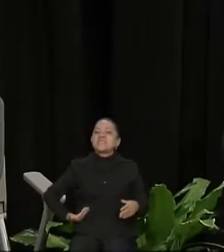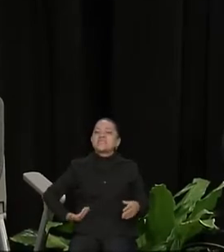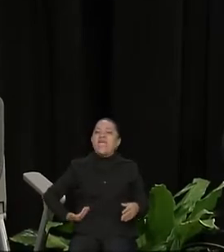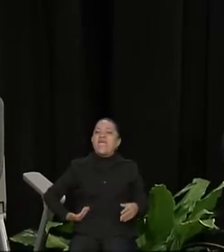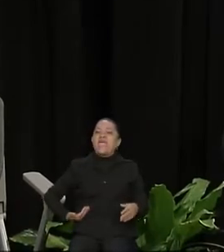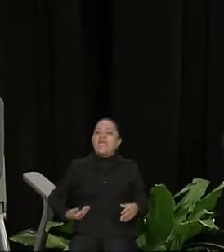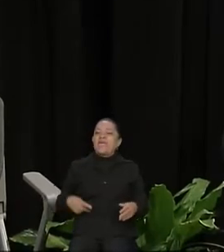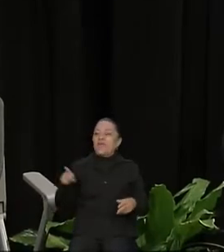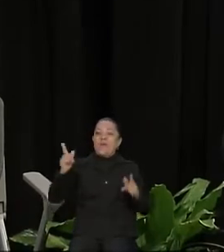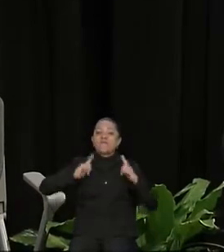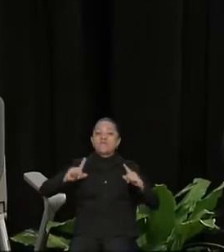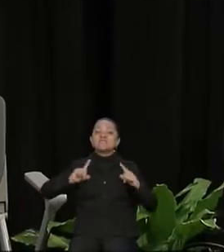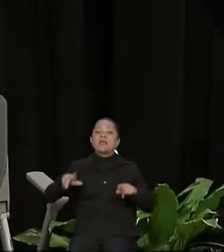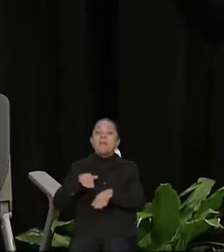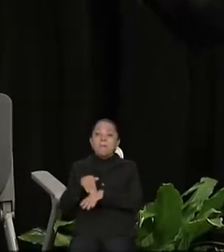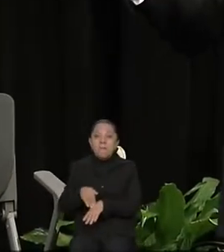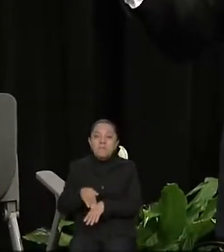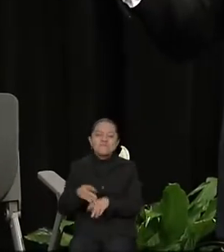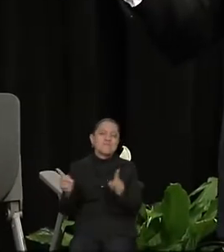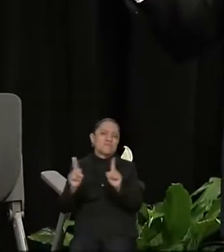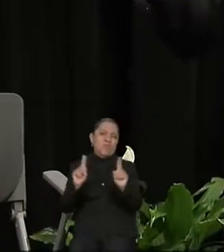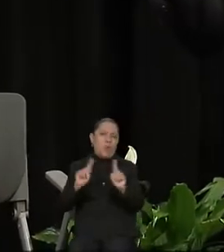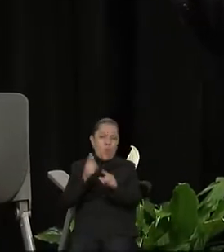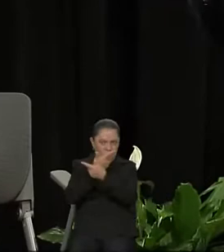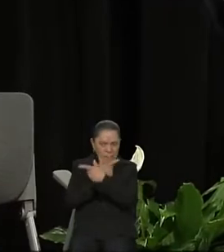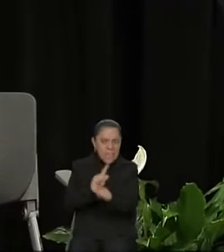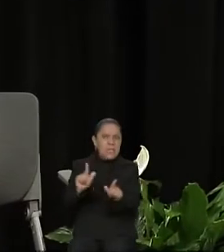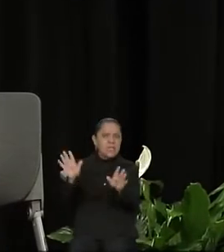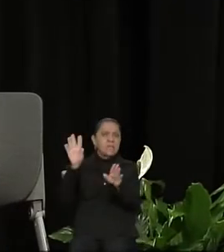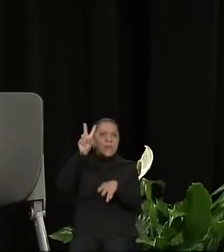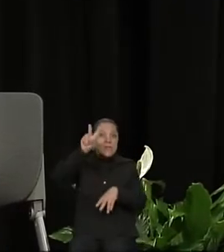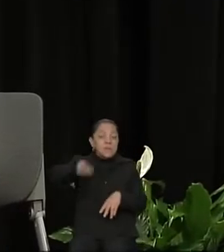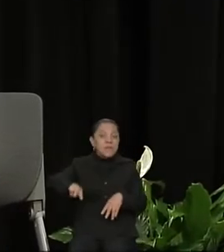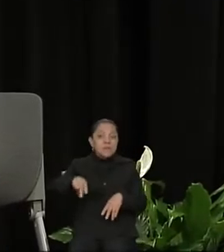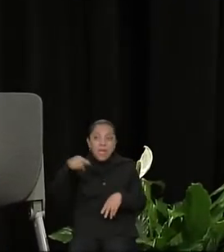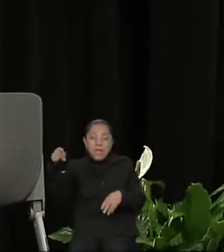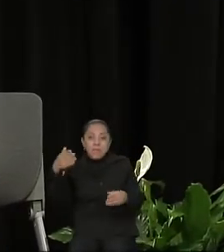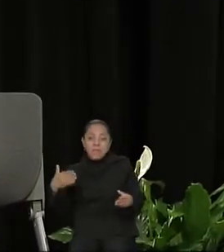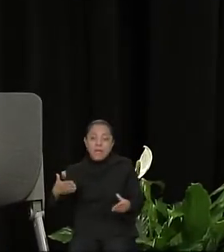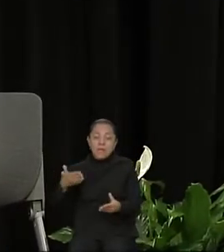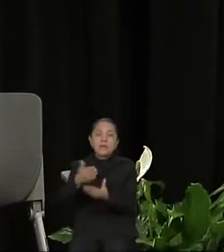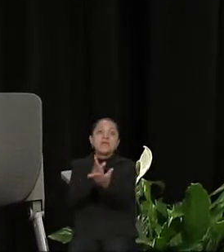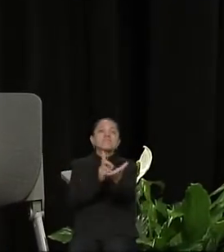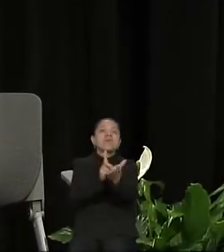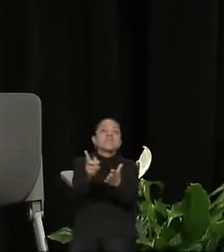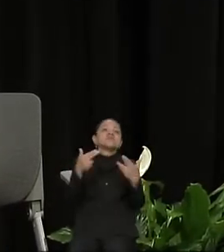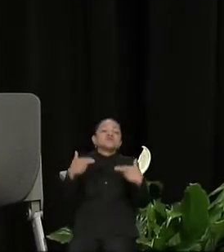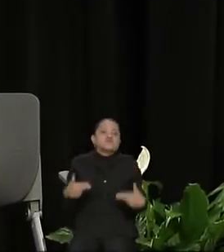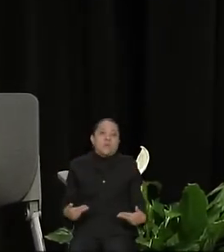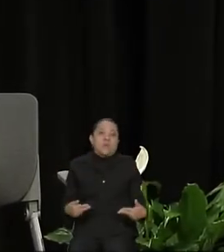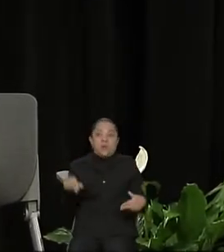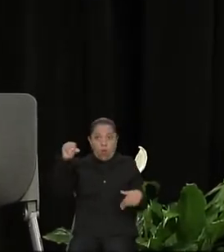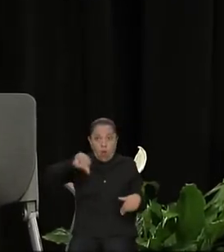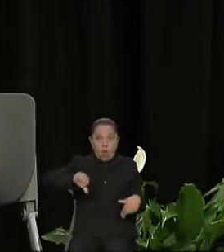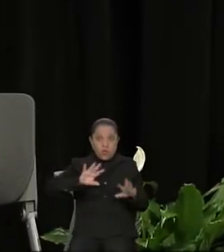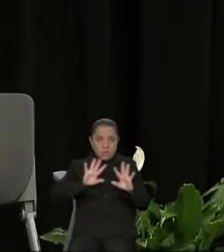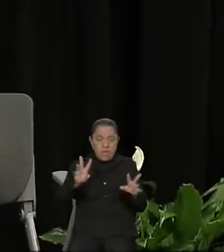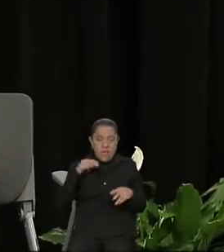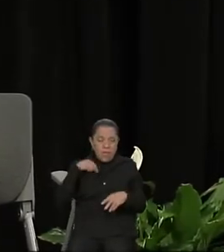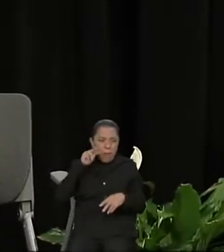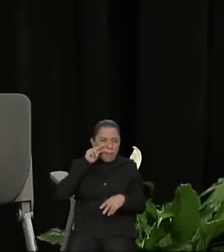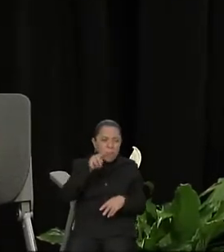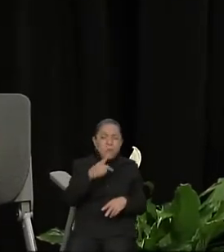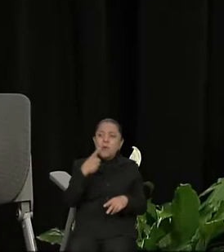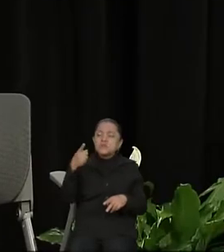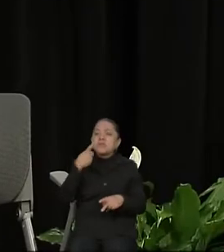y que intervenga en el caso de seguimiento de los temas de derechos humanos. Hoy vemos que hay recomendaciones y la fiscalía debía